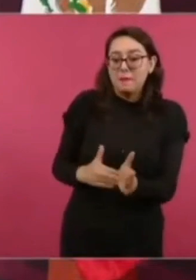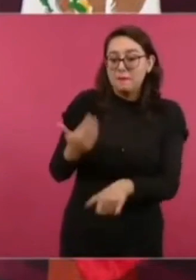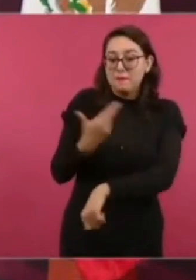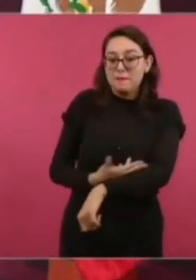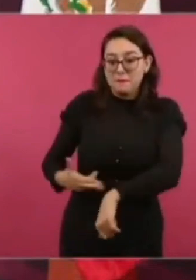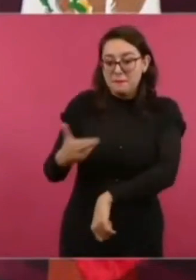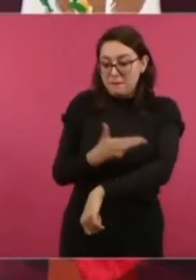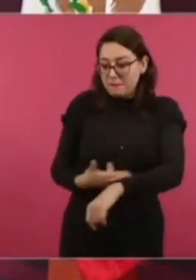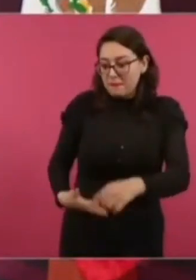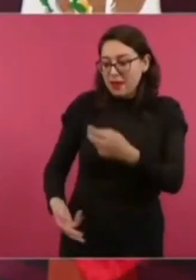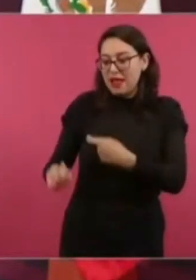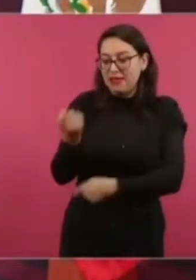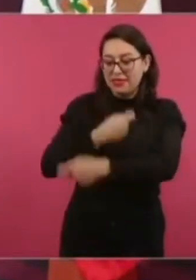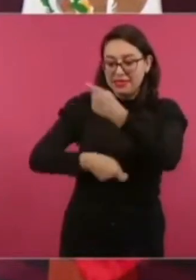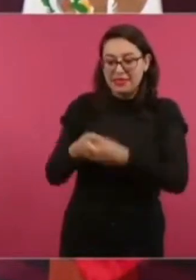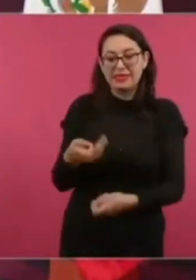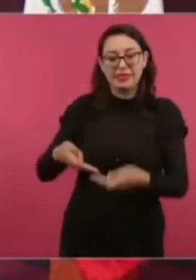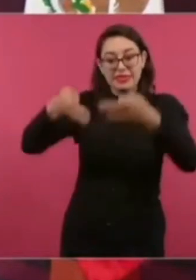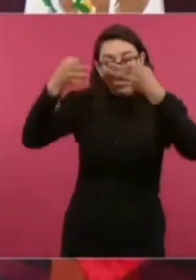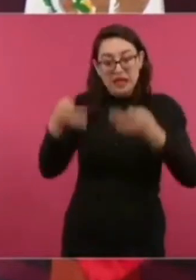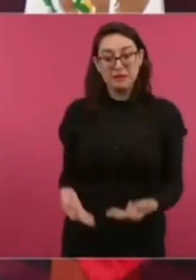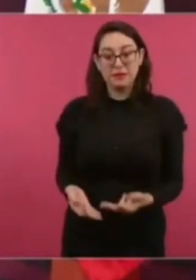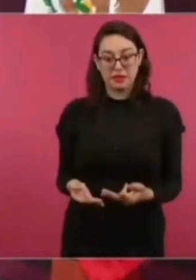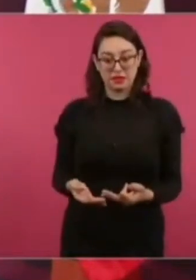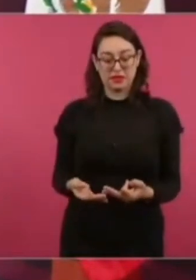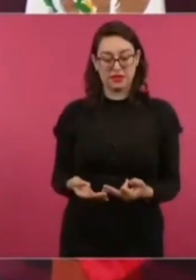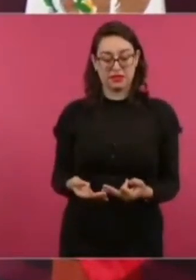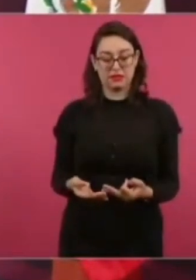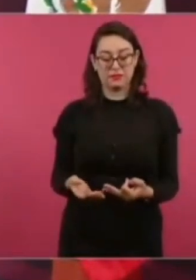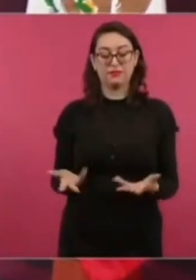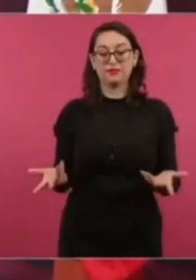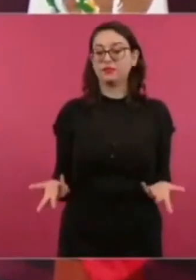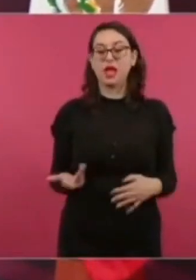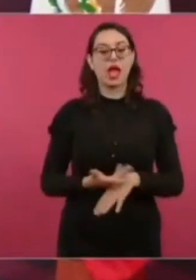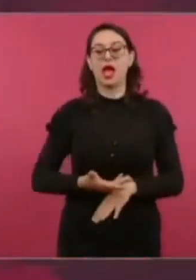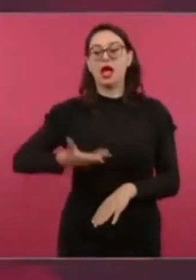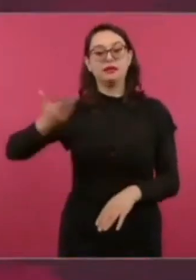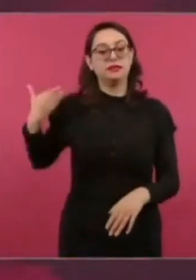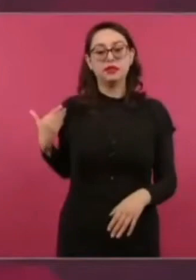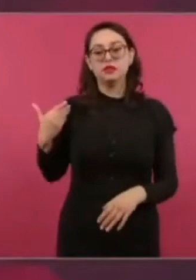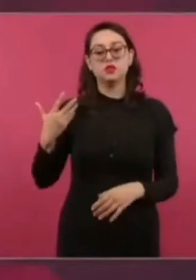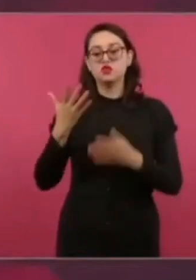utilice este canal que se abrió que no había esto que le estoy reconociendo al presidente